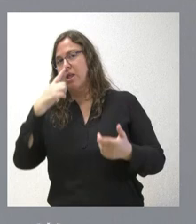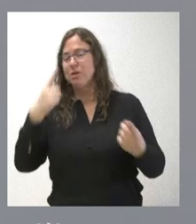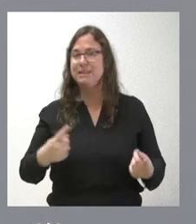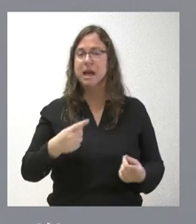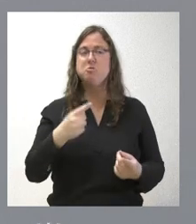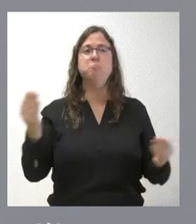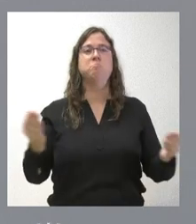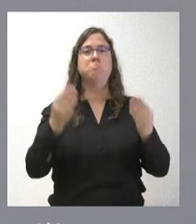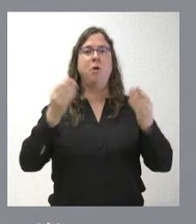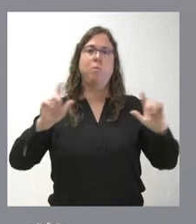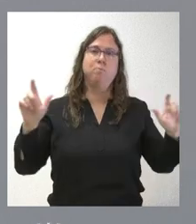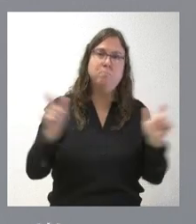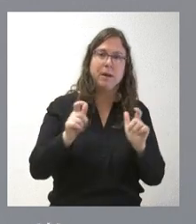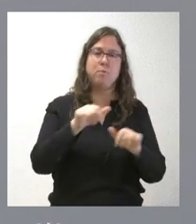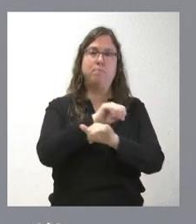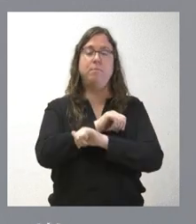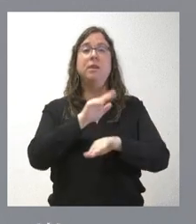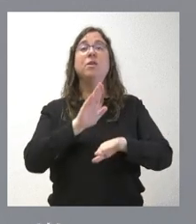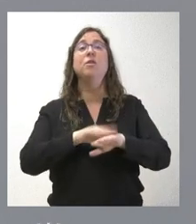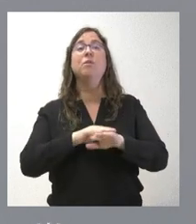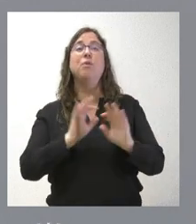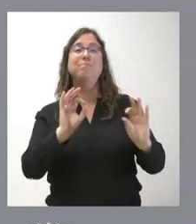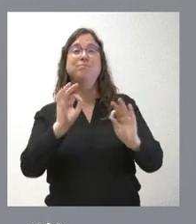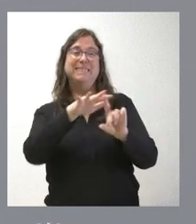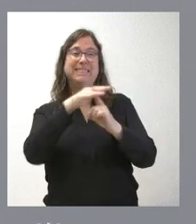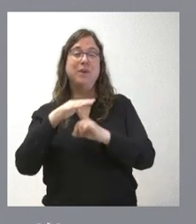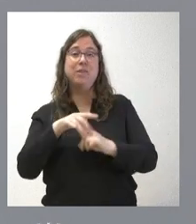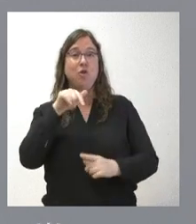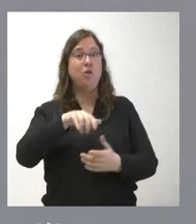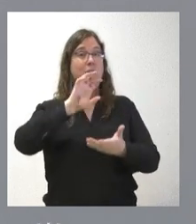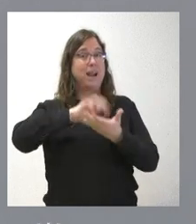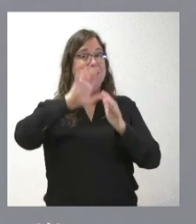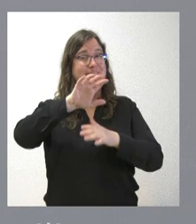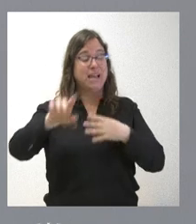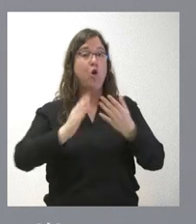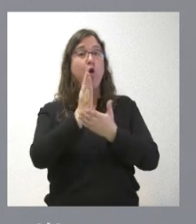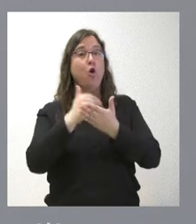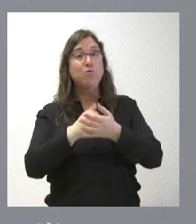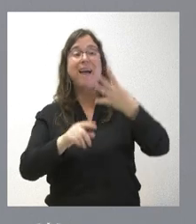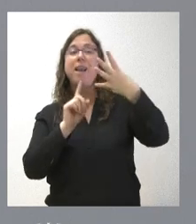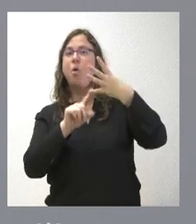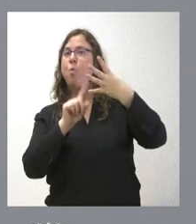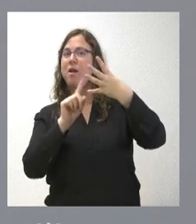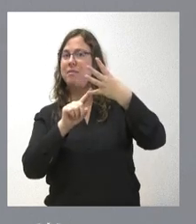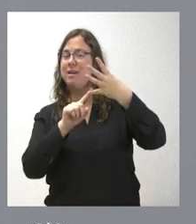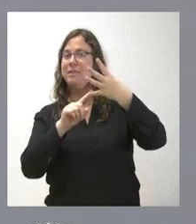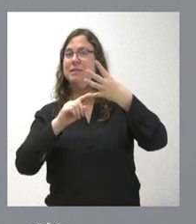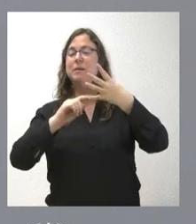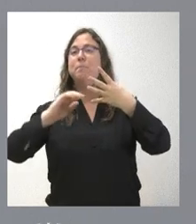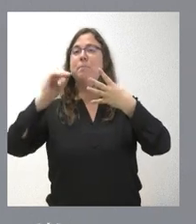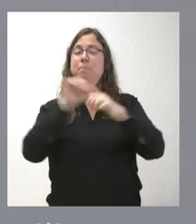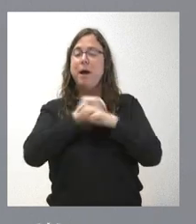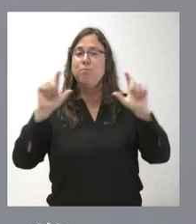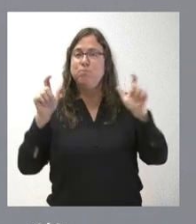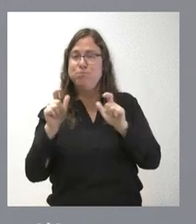porque está exento de las circunstancias del período concreto, Castilla y León es la cuarta comunidad autónoma donde más baja el paro registrado